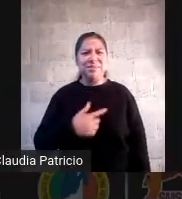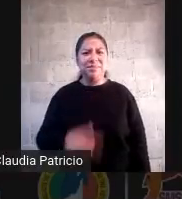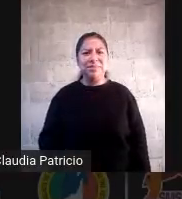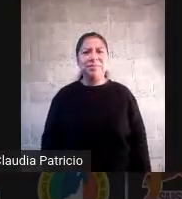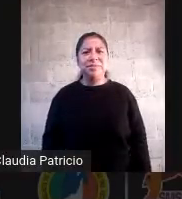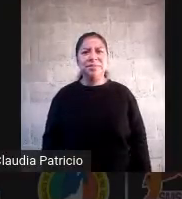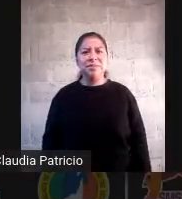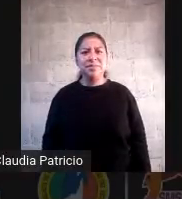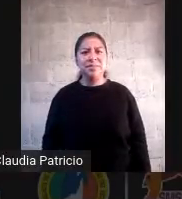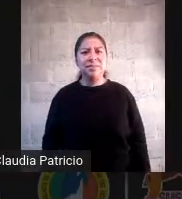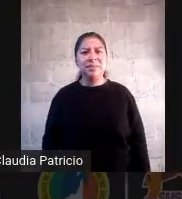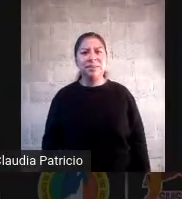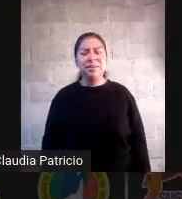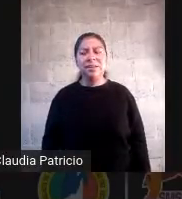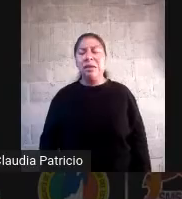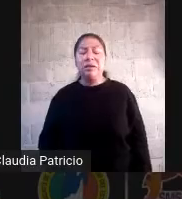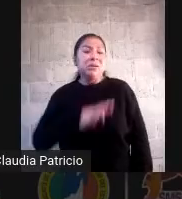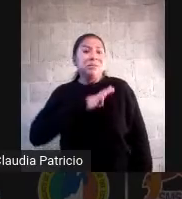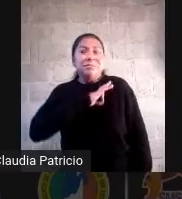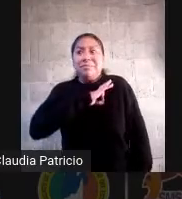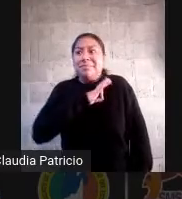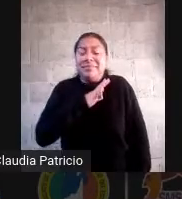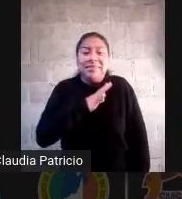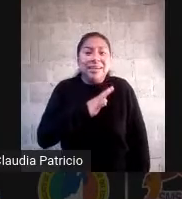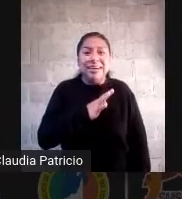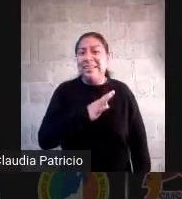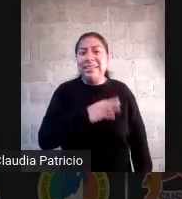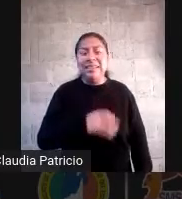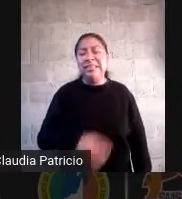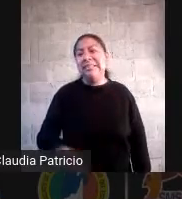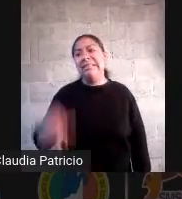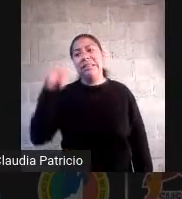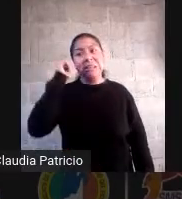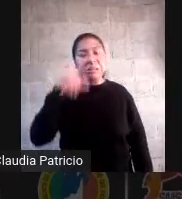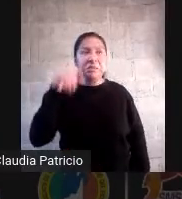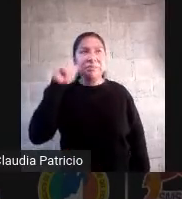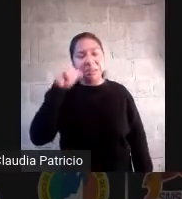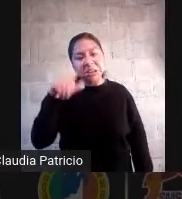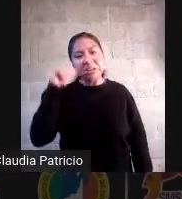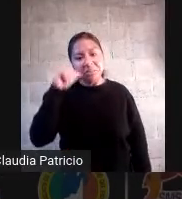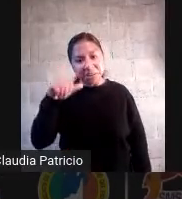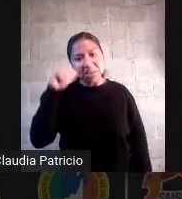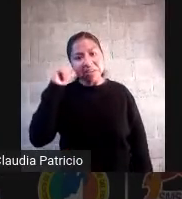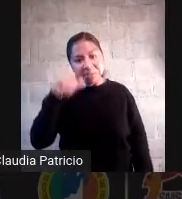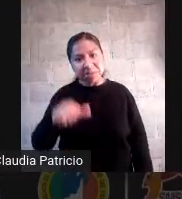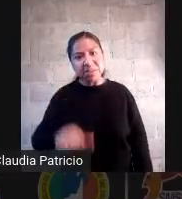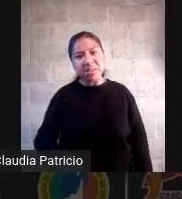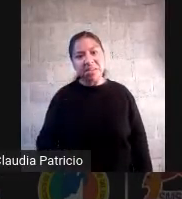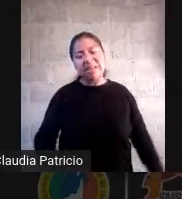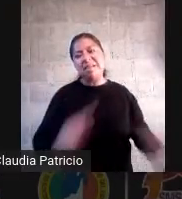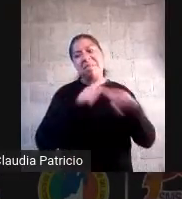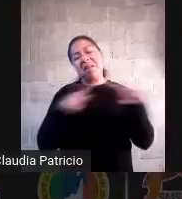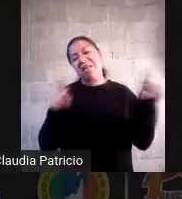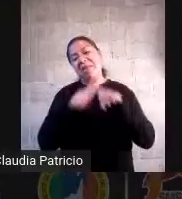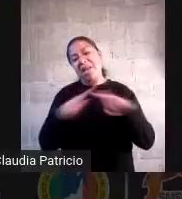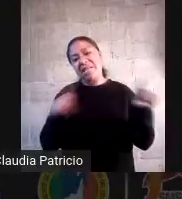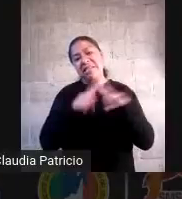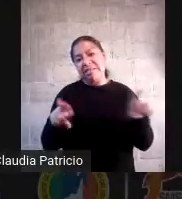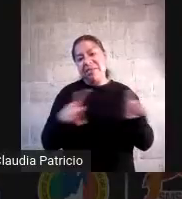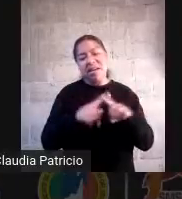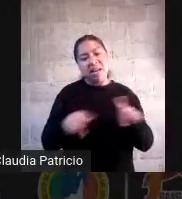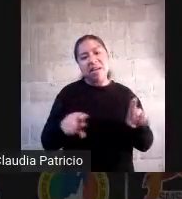tantas semejanzas y siempre estemos tachando encima de siempre las diferencias y les voy a decir